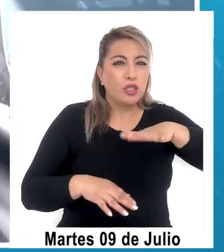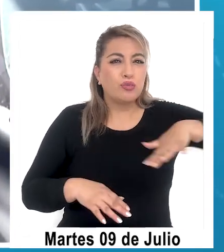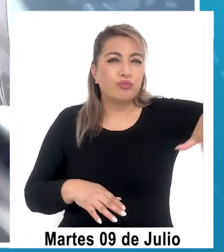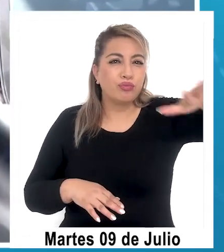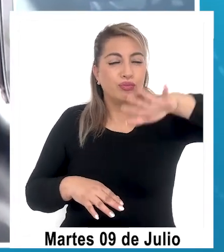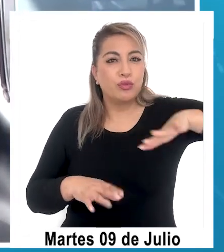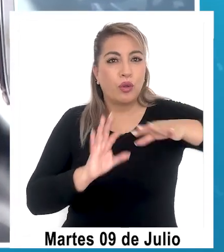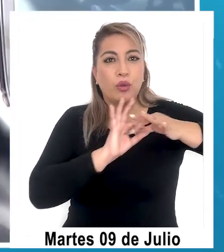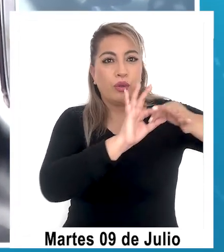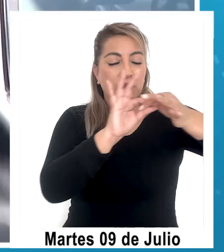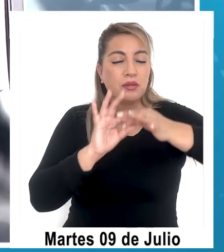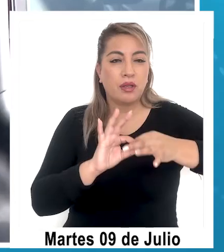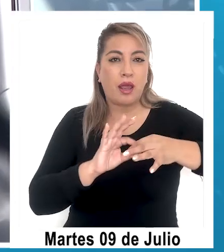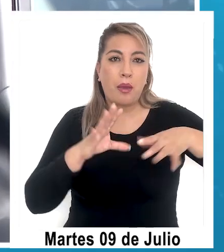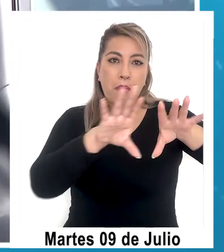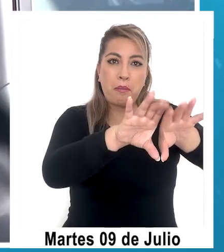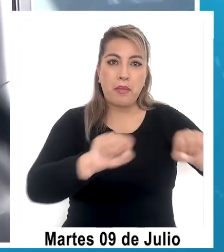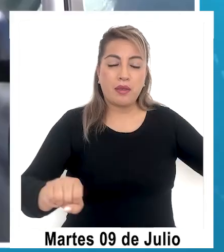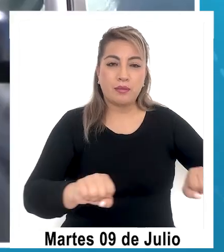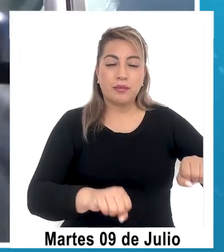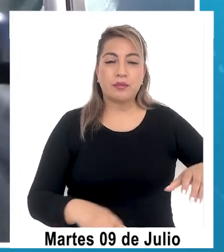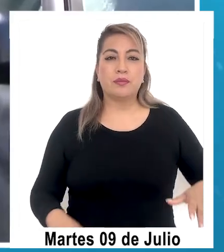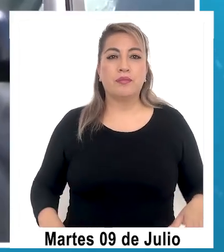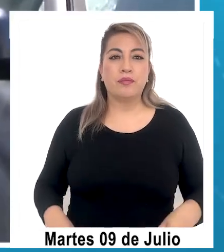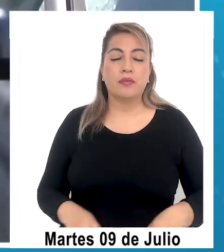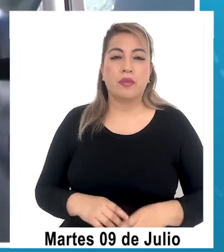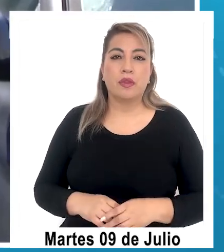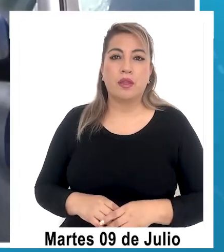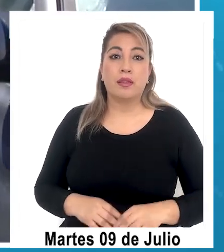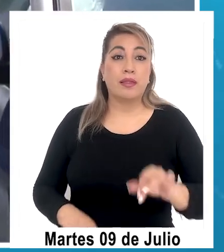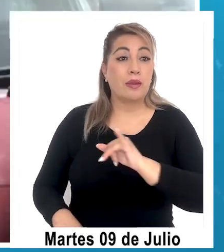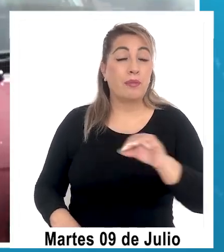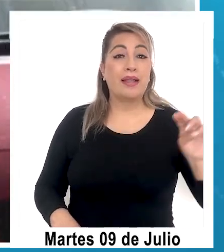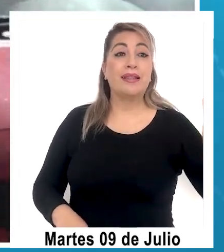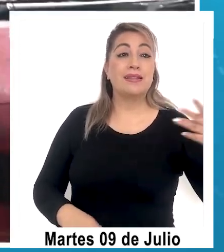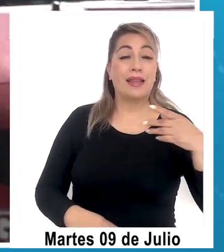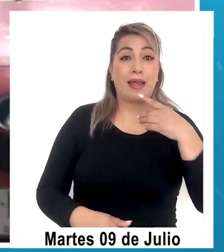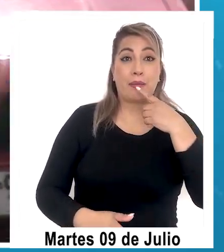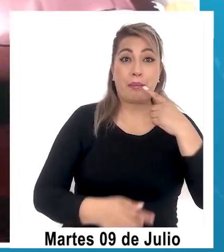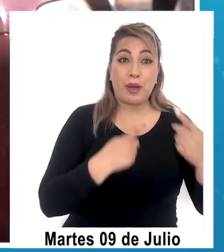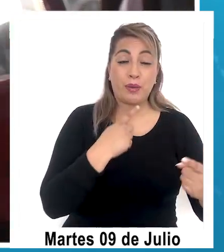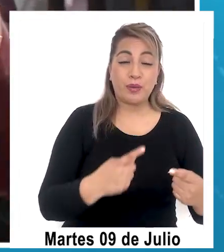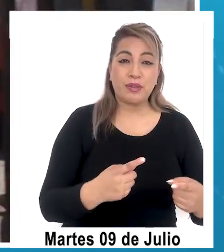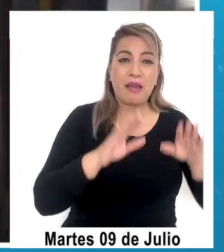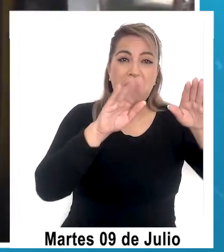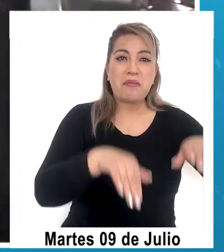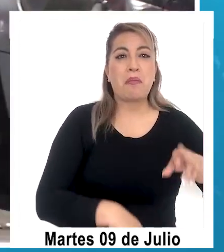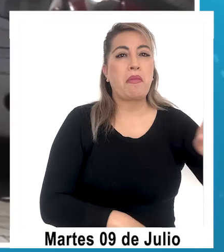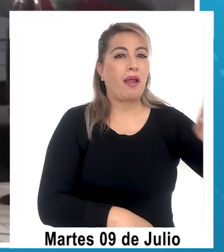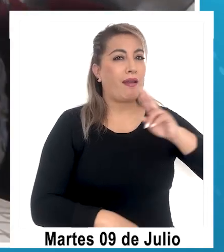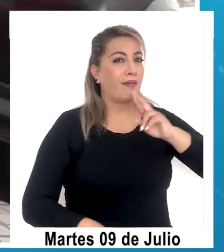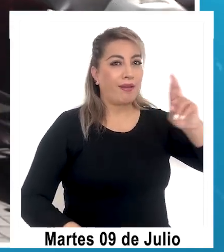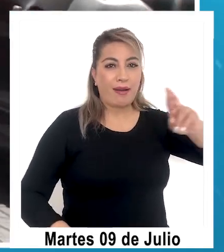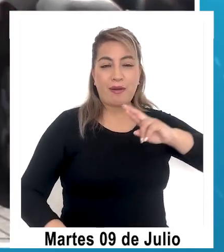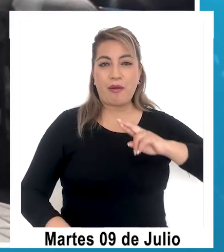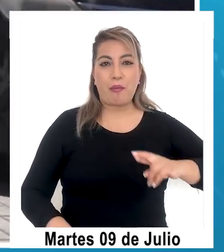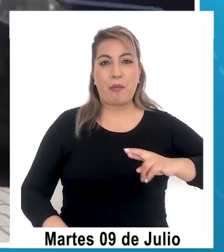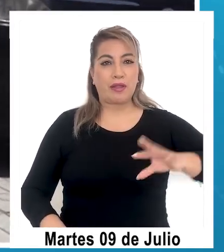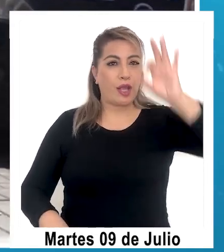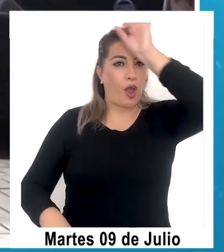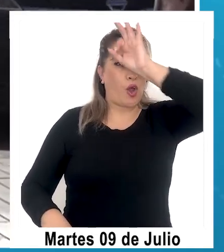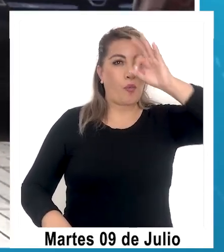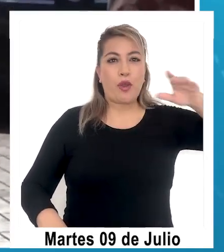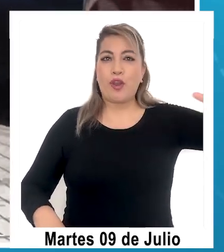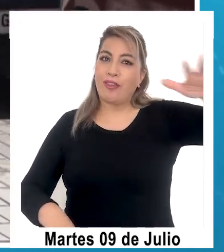hagamos o o desarrollemos la respuesta de la tercera encuesta, lo más probable que también va a seguir con intensidad esa digamos esa